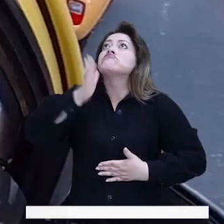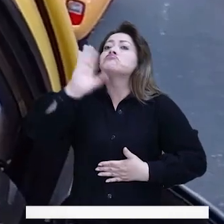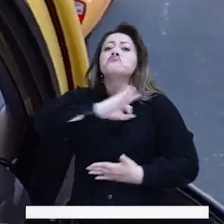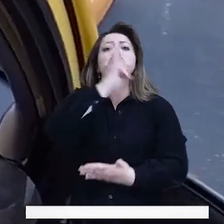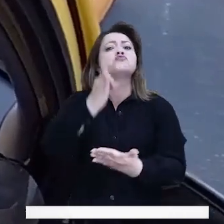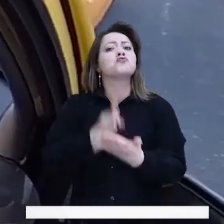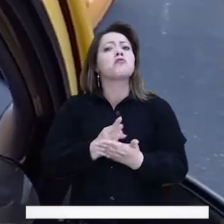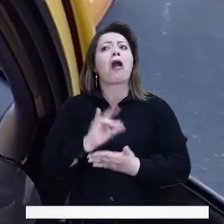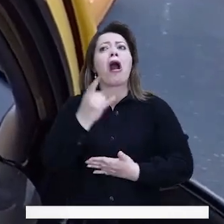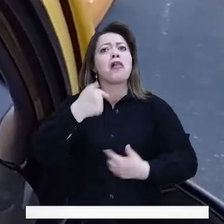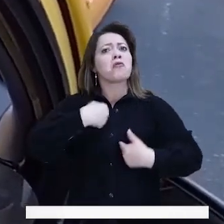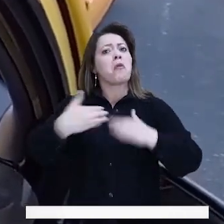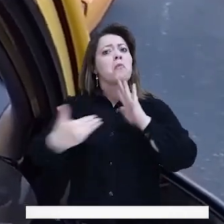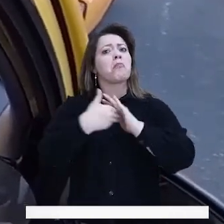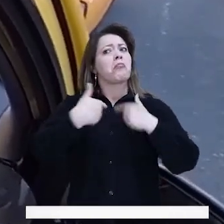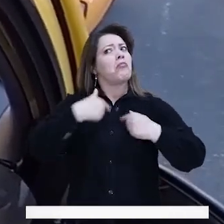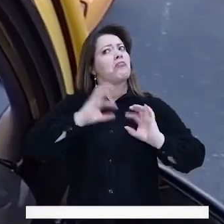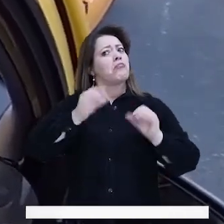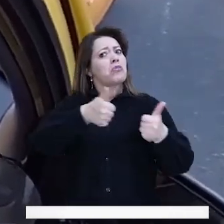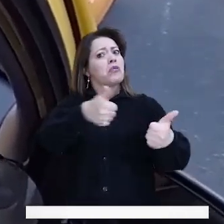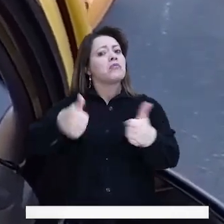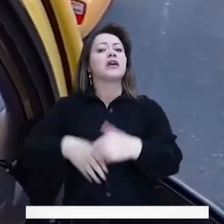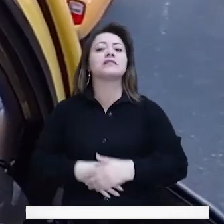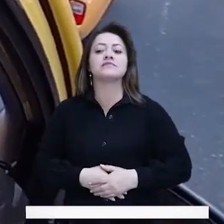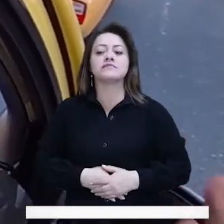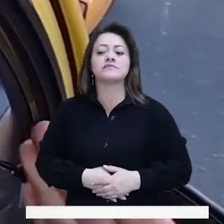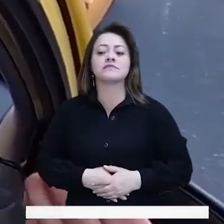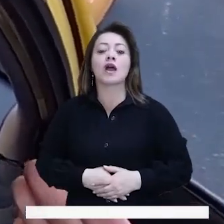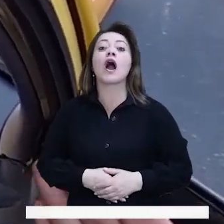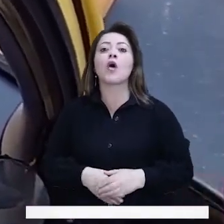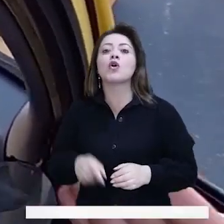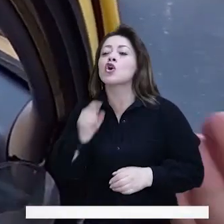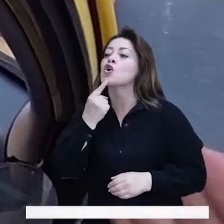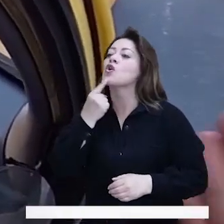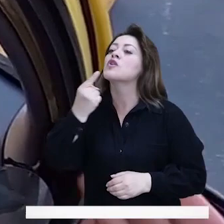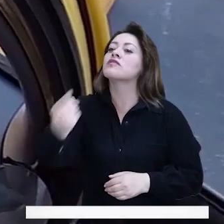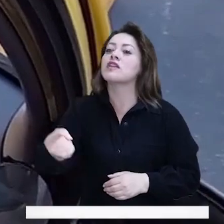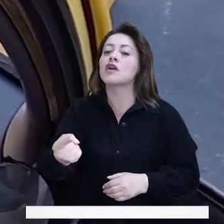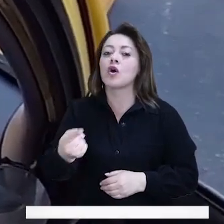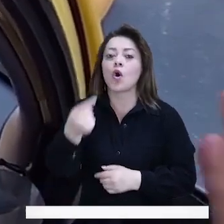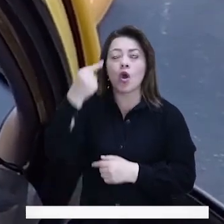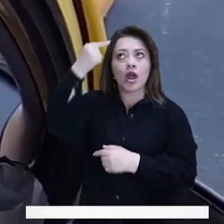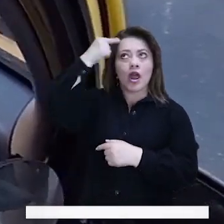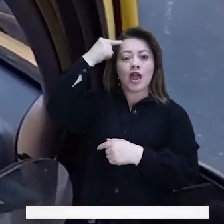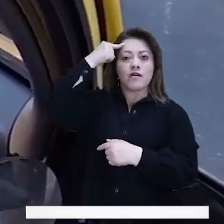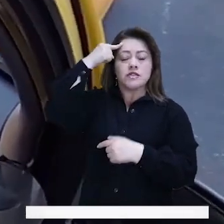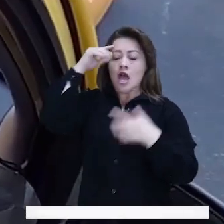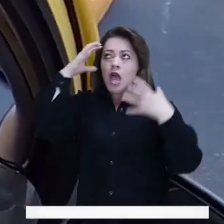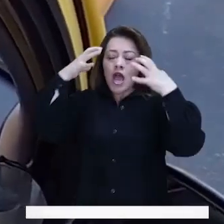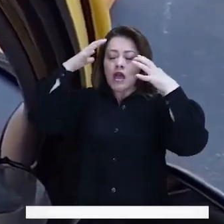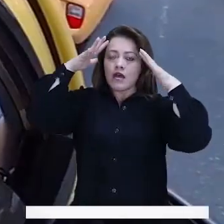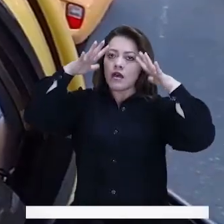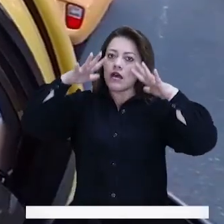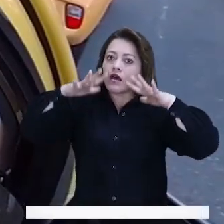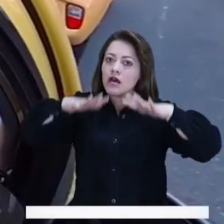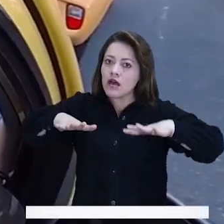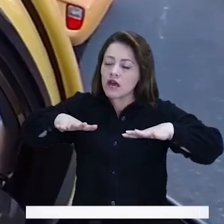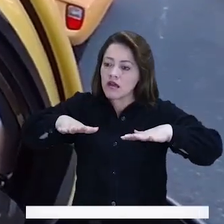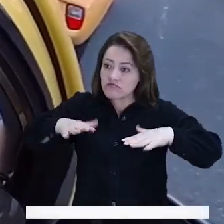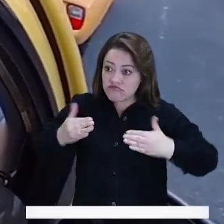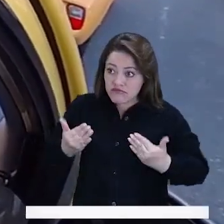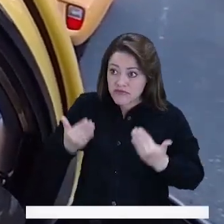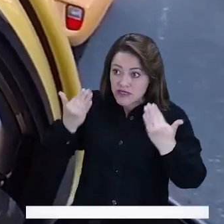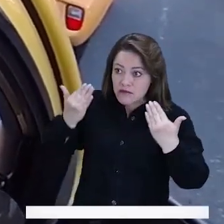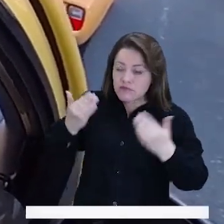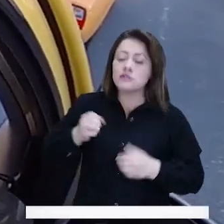Bendito sea Dios, nunca me pasó nada. Ah, bueno, qué bien. Y si yo le digo a hay que desarmar la mente, ¿usted qué piensa? ¿O qué me dice? Pienso yo que es